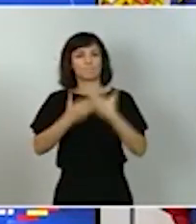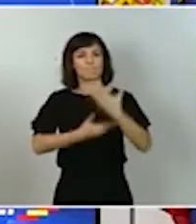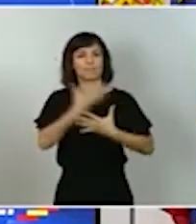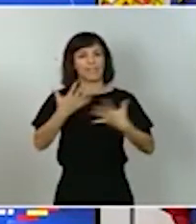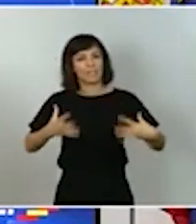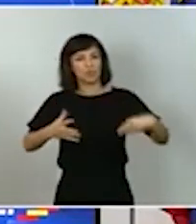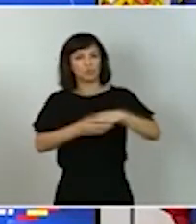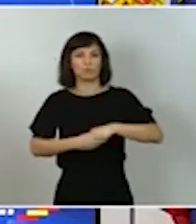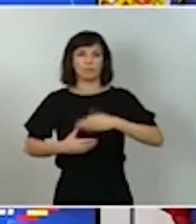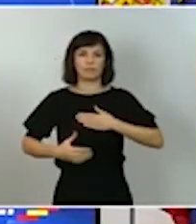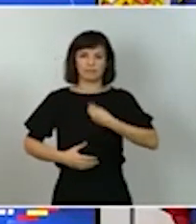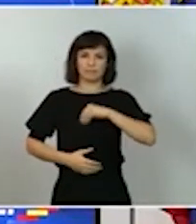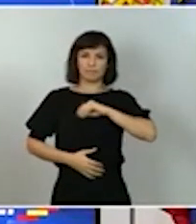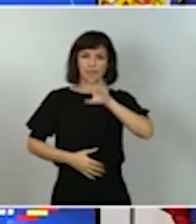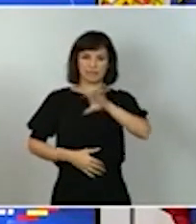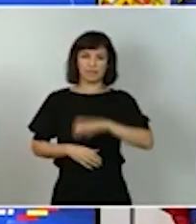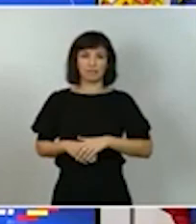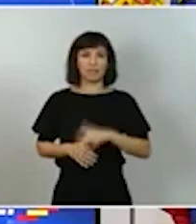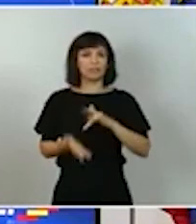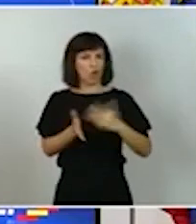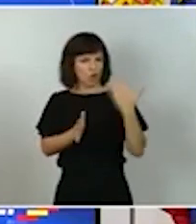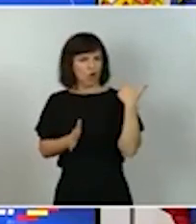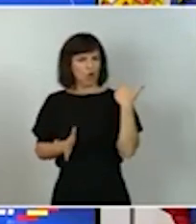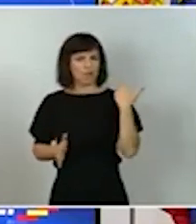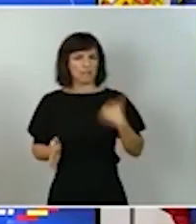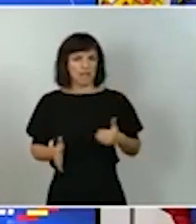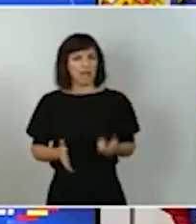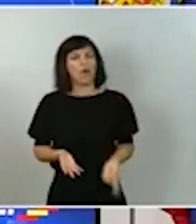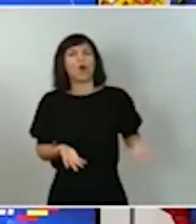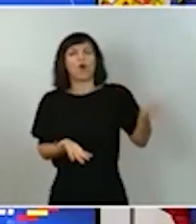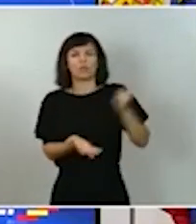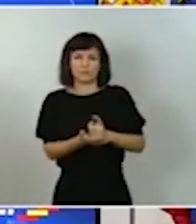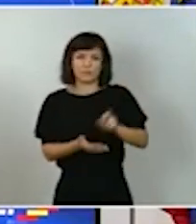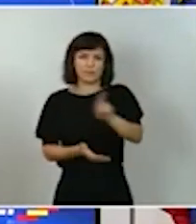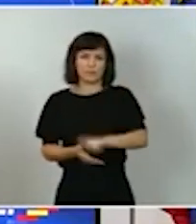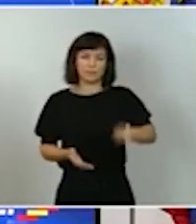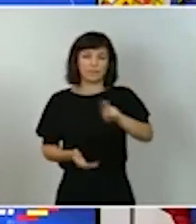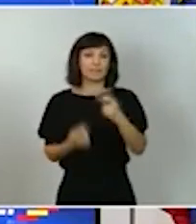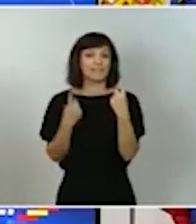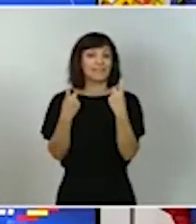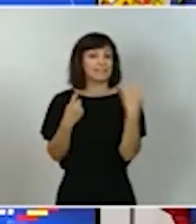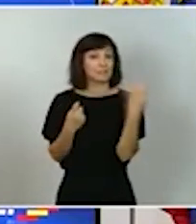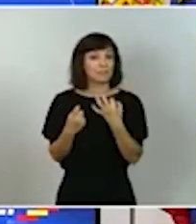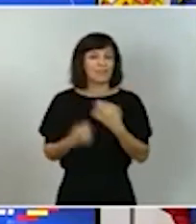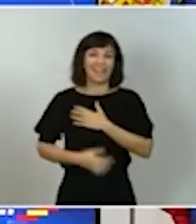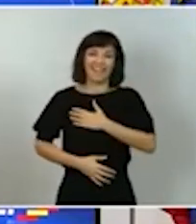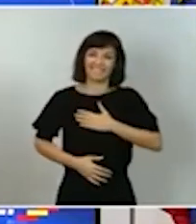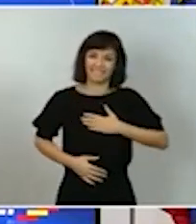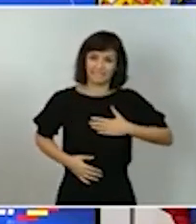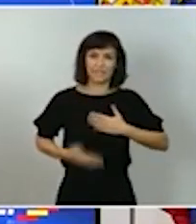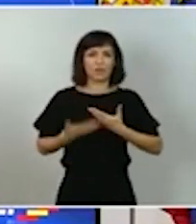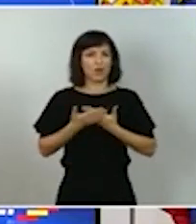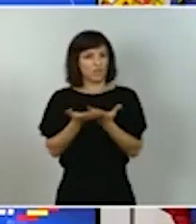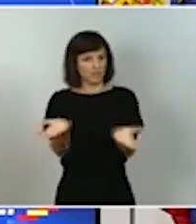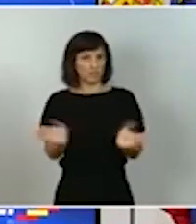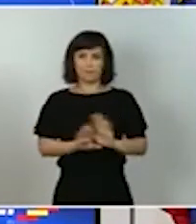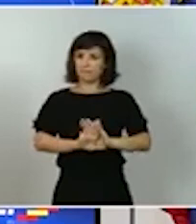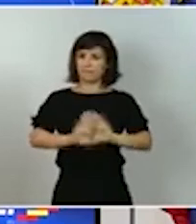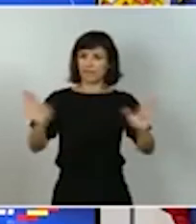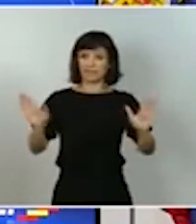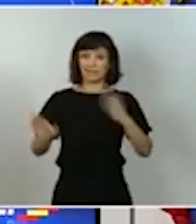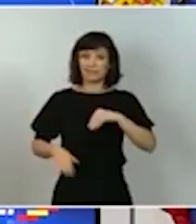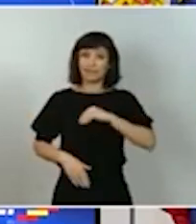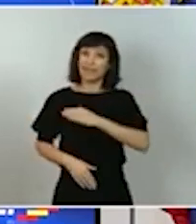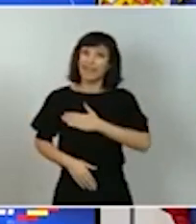país lo hicimos antes lo volveremos a hacer solo necesitamos querer y confiar porque si España quiere